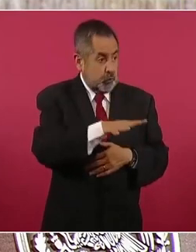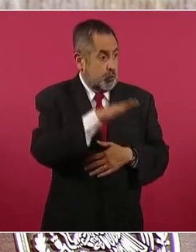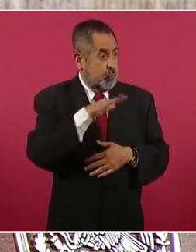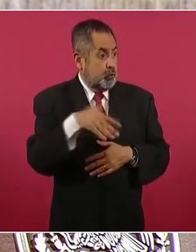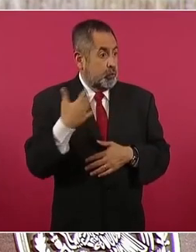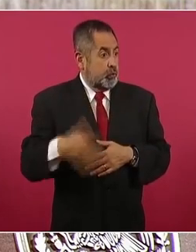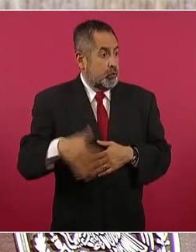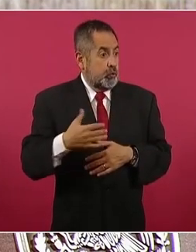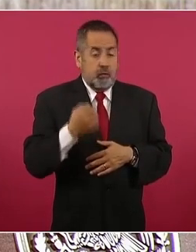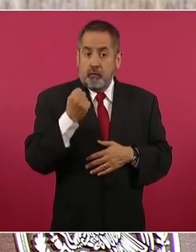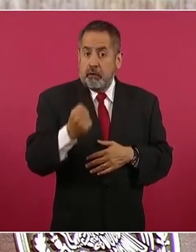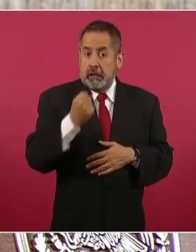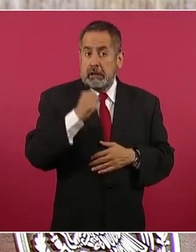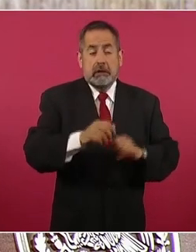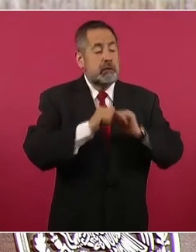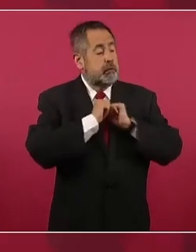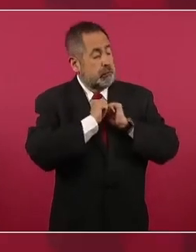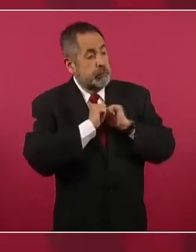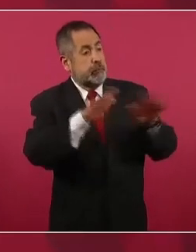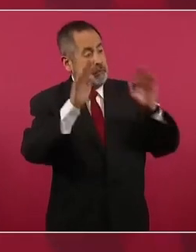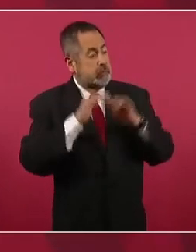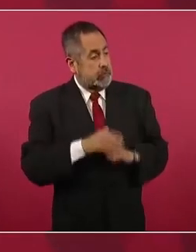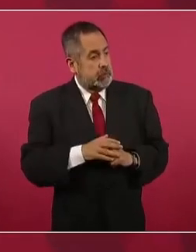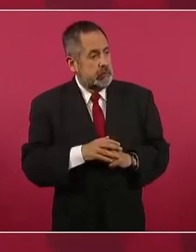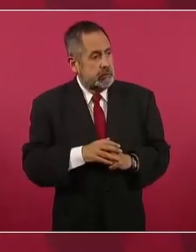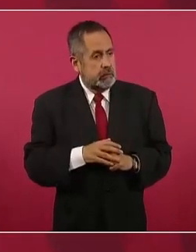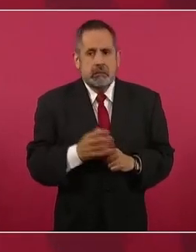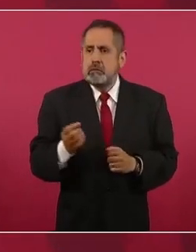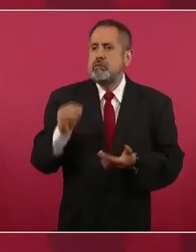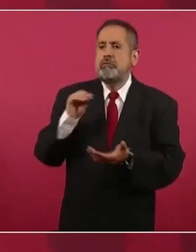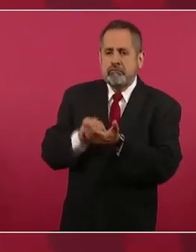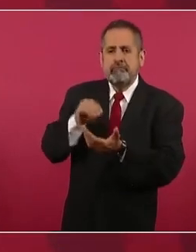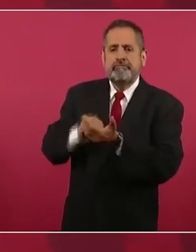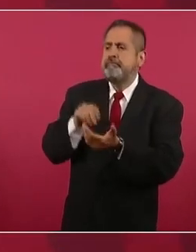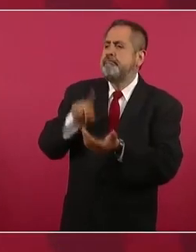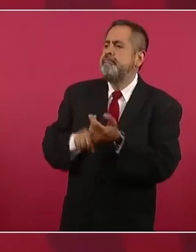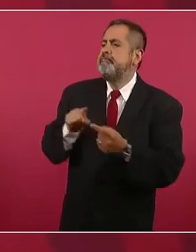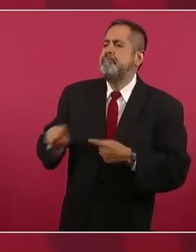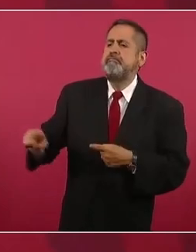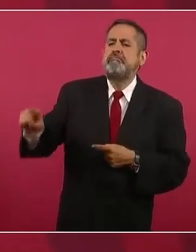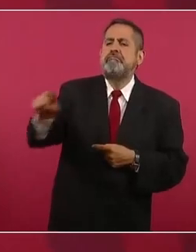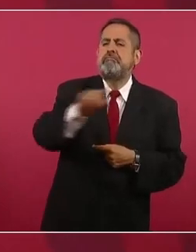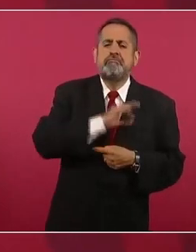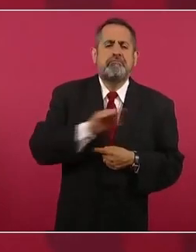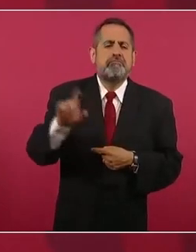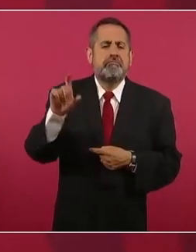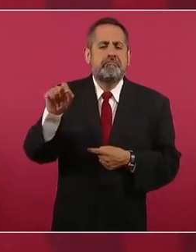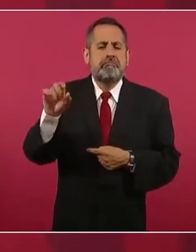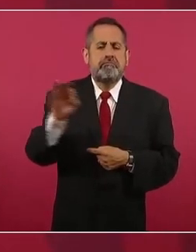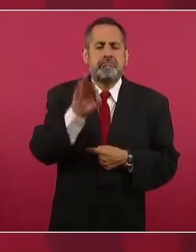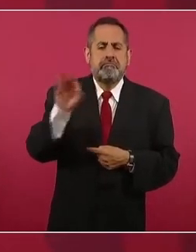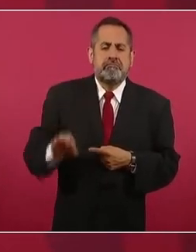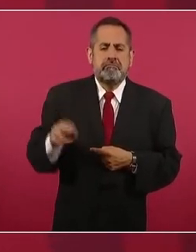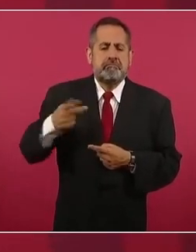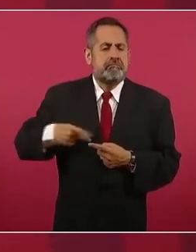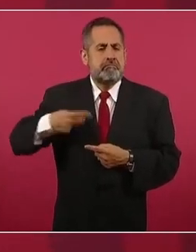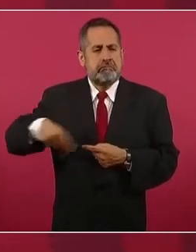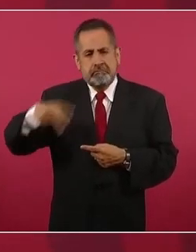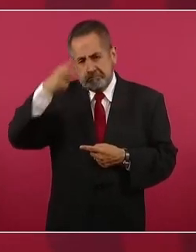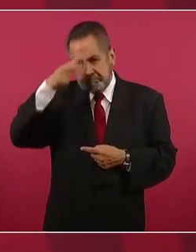muy difundida y hay un 20 por ciento de la población del país